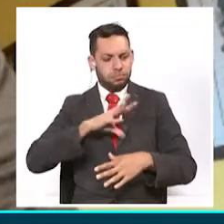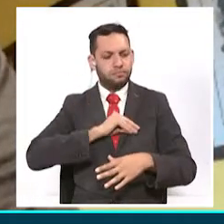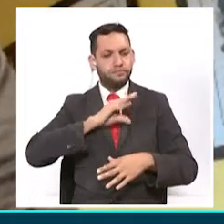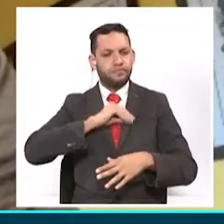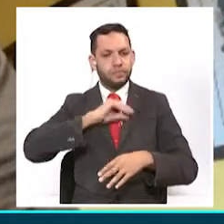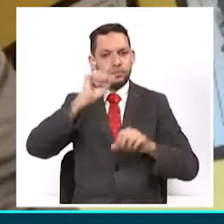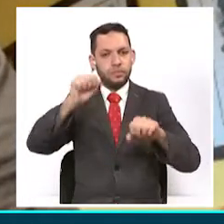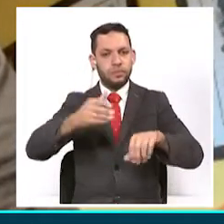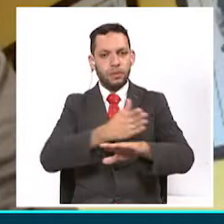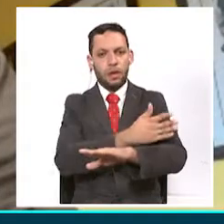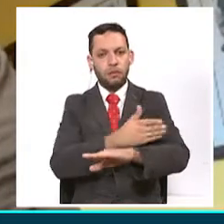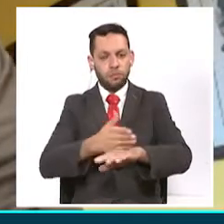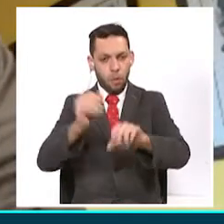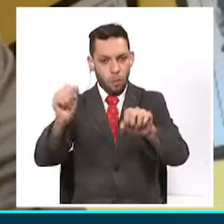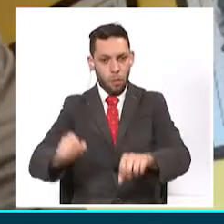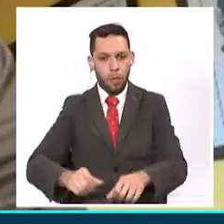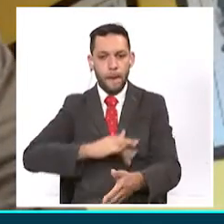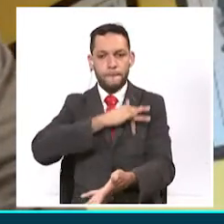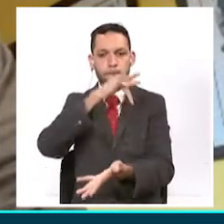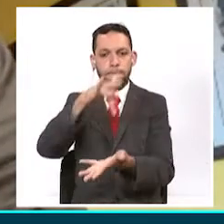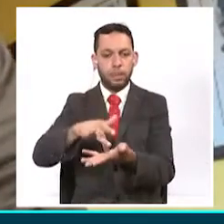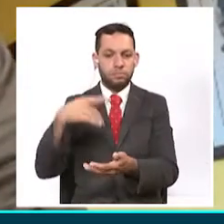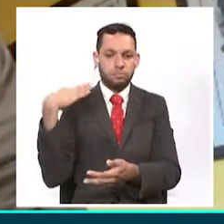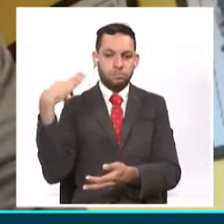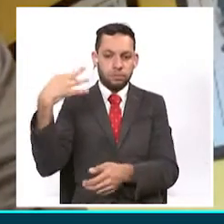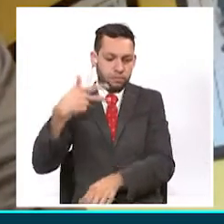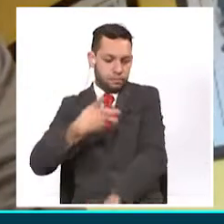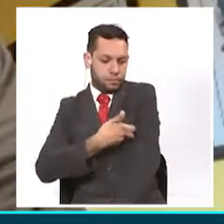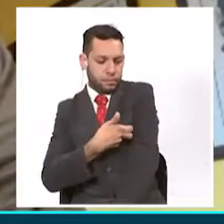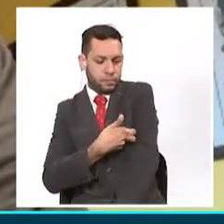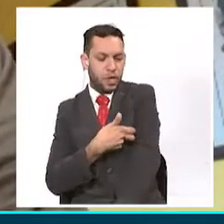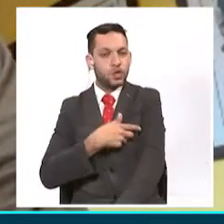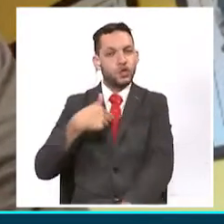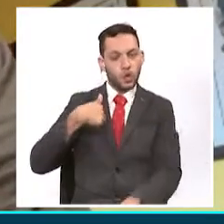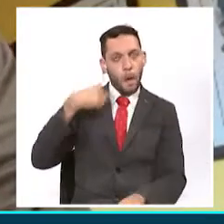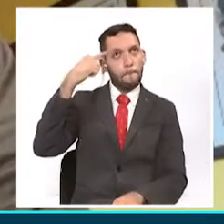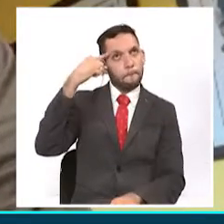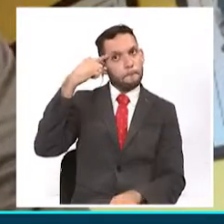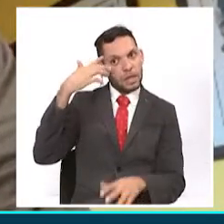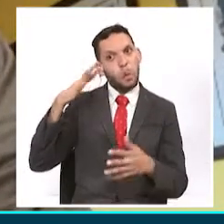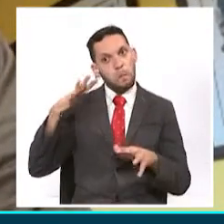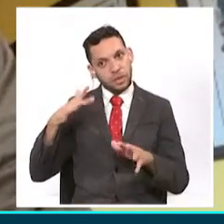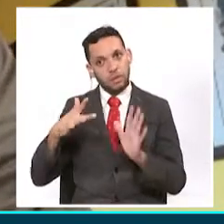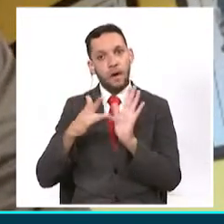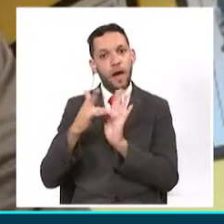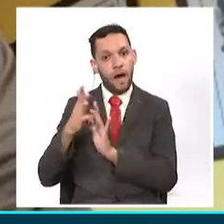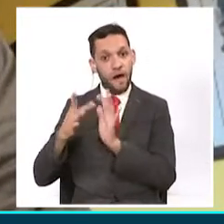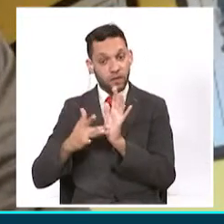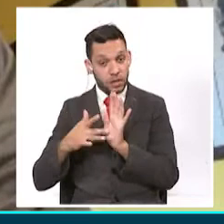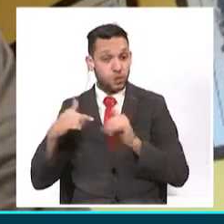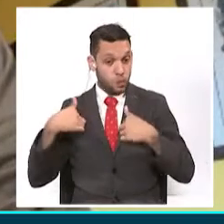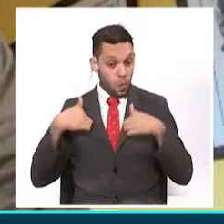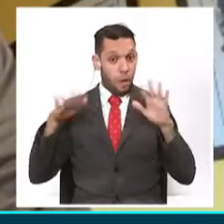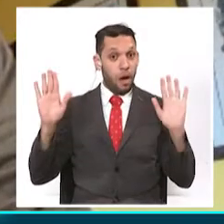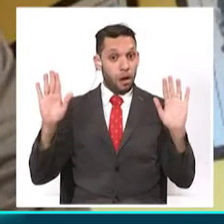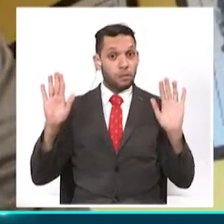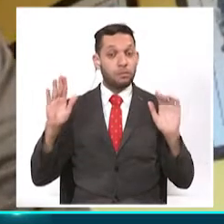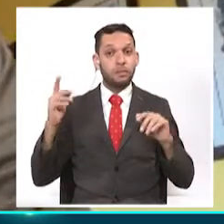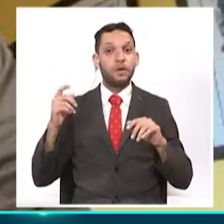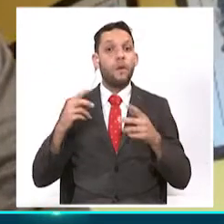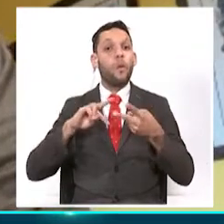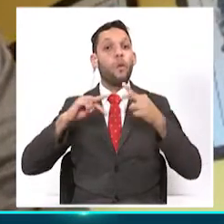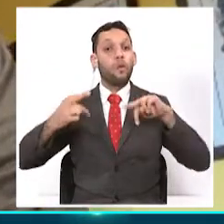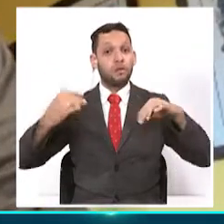vacuna si podía lo primero. La esperanza era por ahí para abrir para muchas personas en mi condición. Pero mire, a este